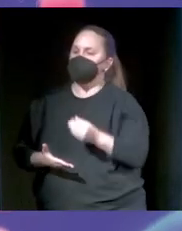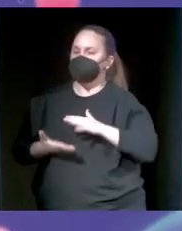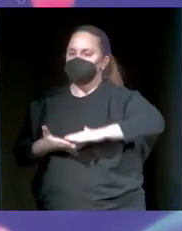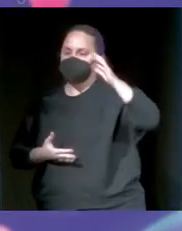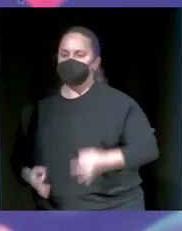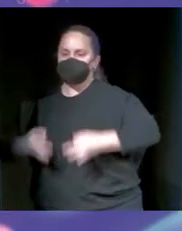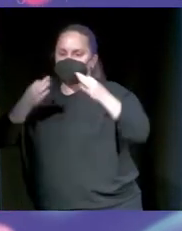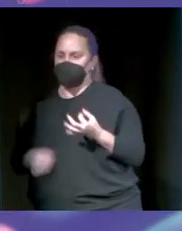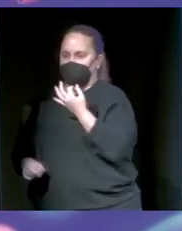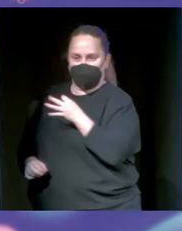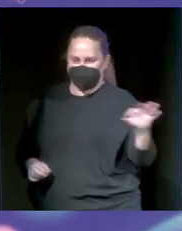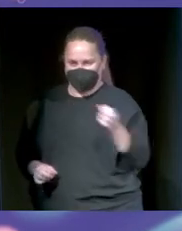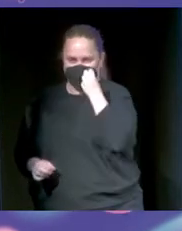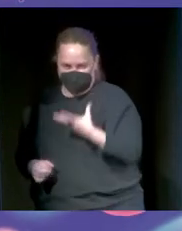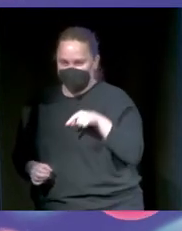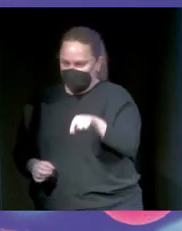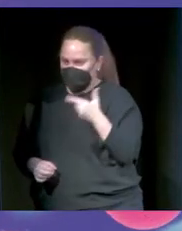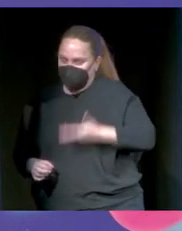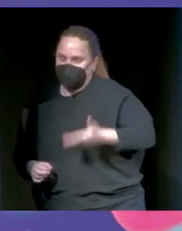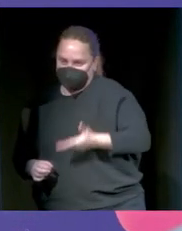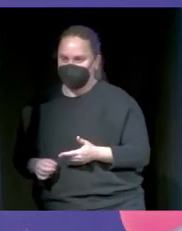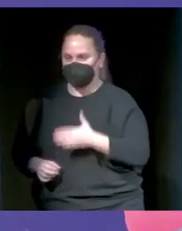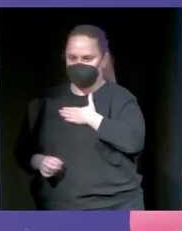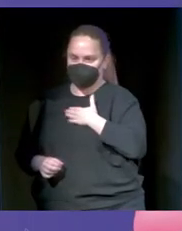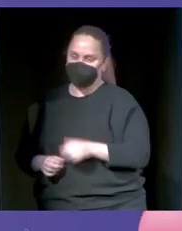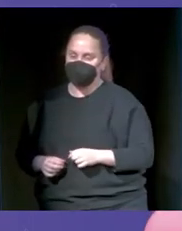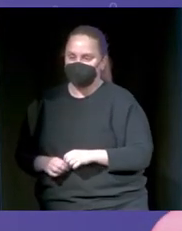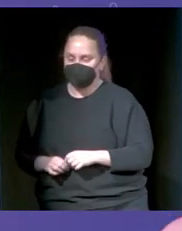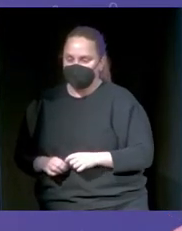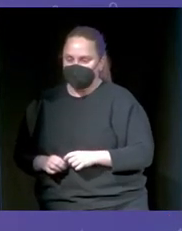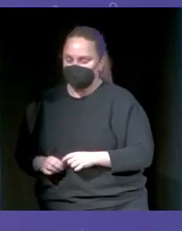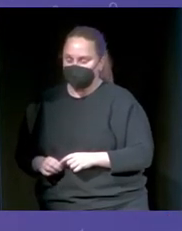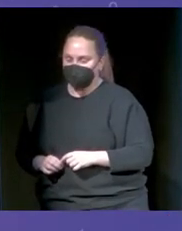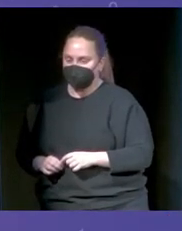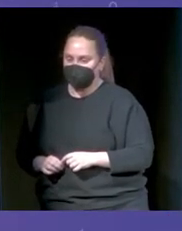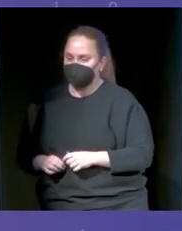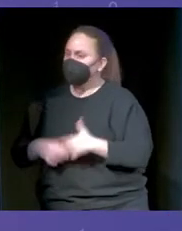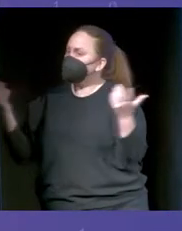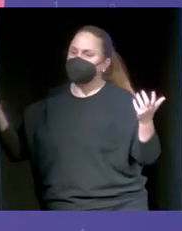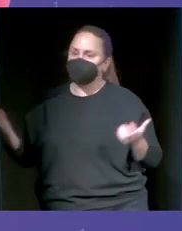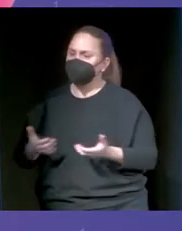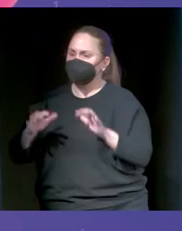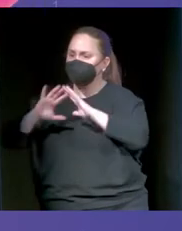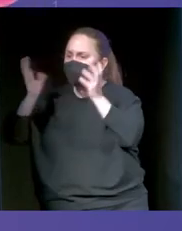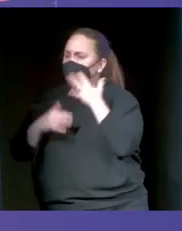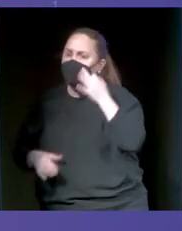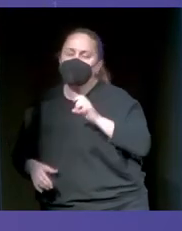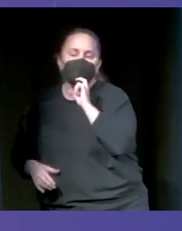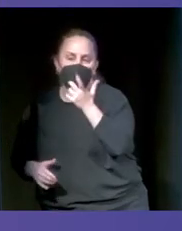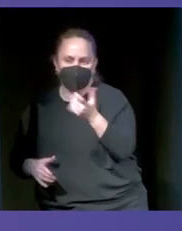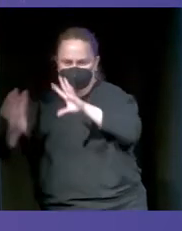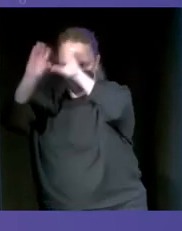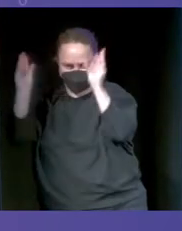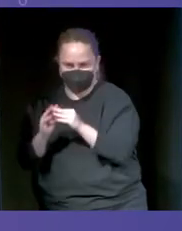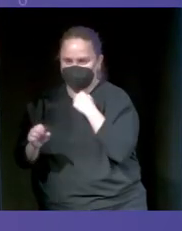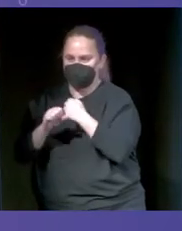excelente fact-checker. Ese es el punto diferencial de lo que hacemos nosotros. ¿Cómo funciona esto en el mundo real? Básicamente os cuento